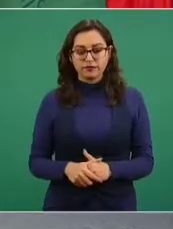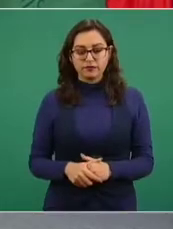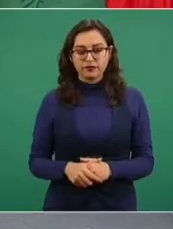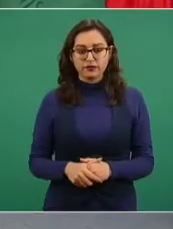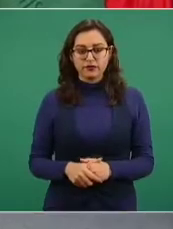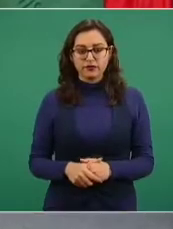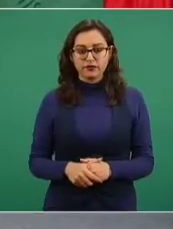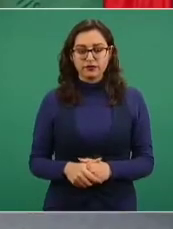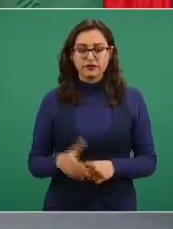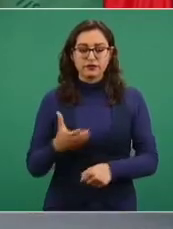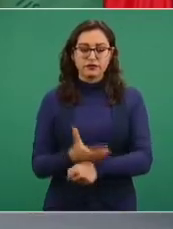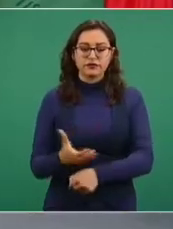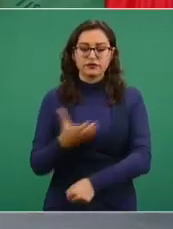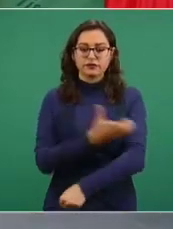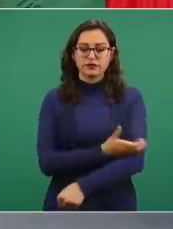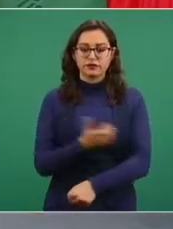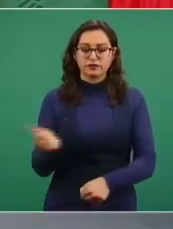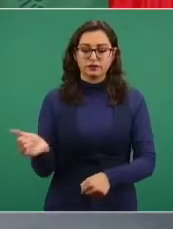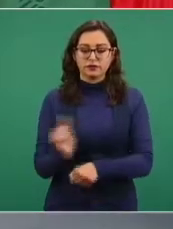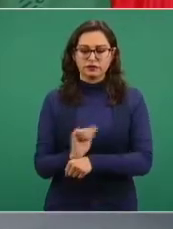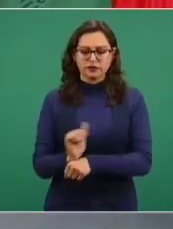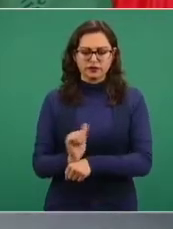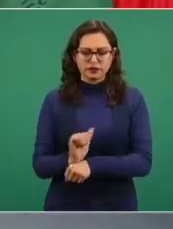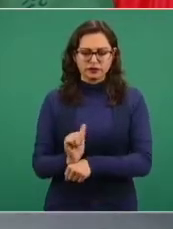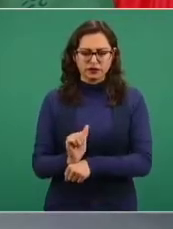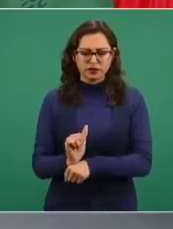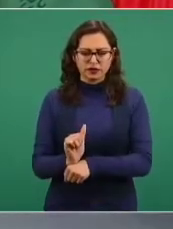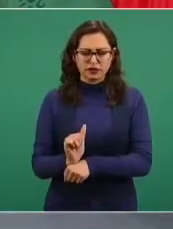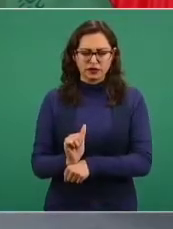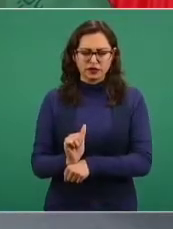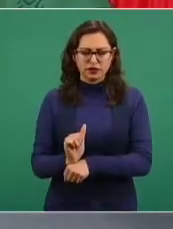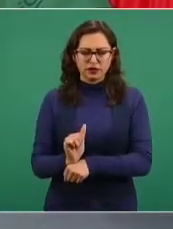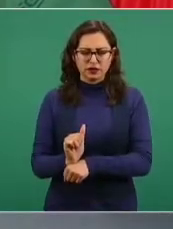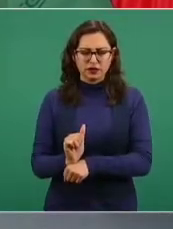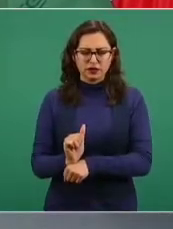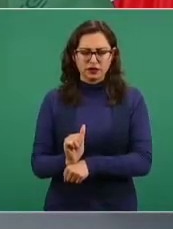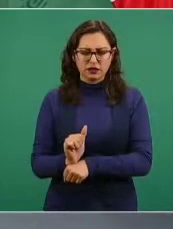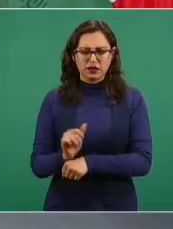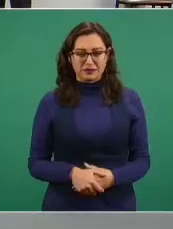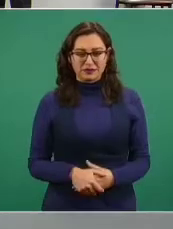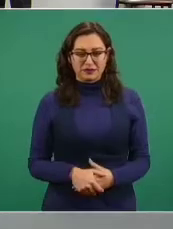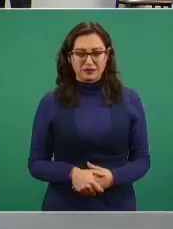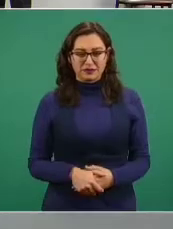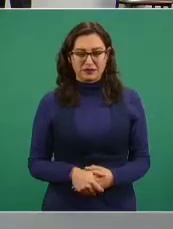Compañero actor Arbiz, el Tata.